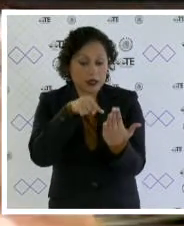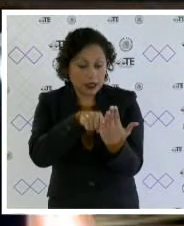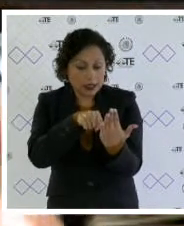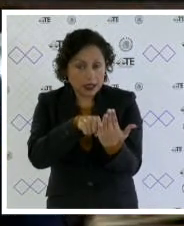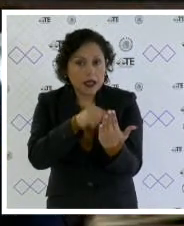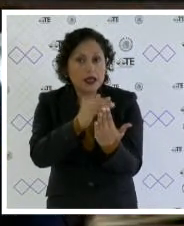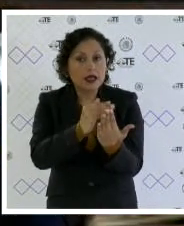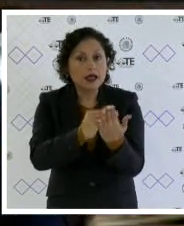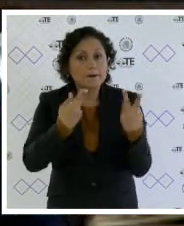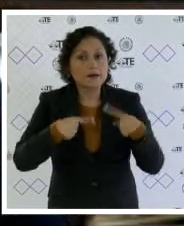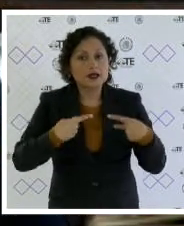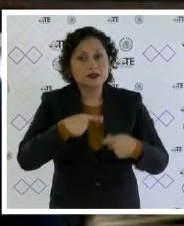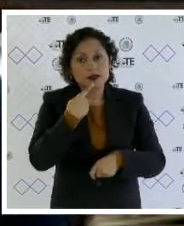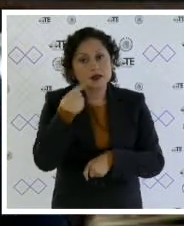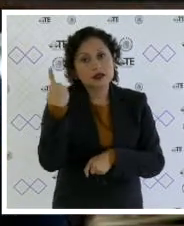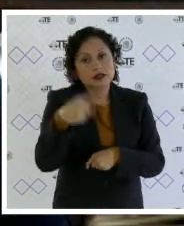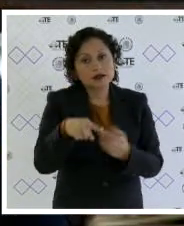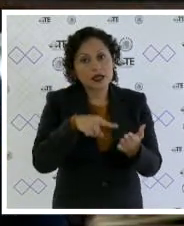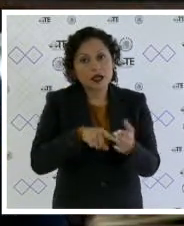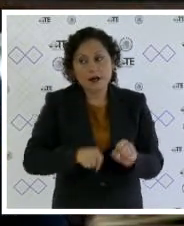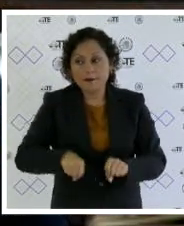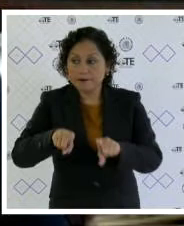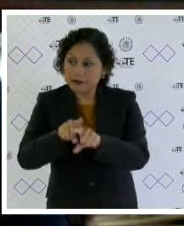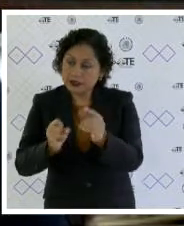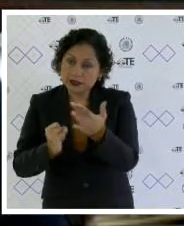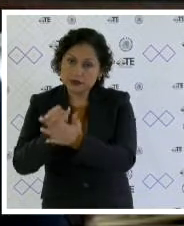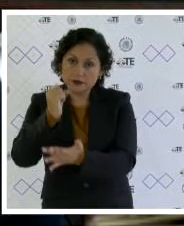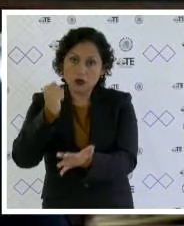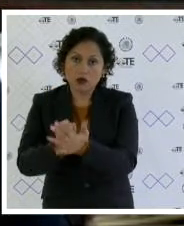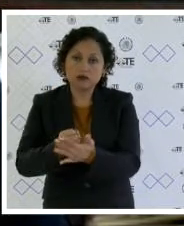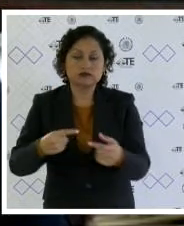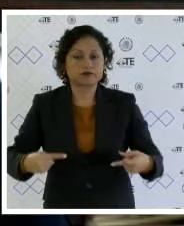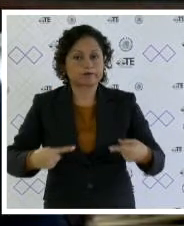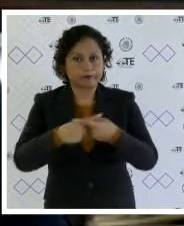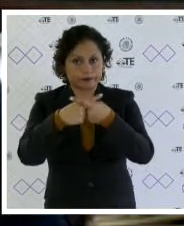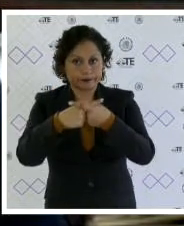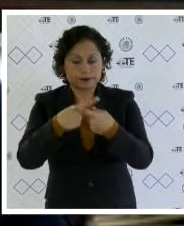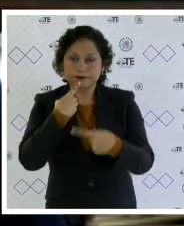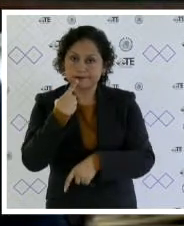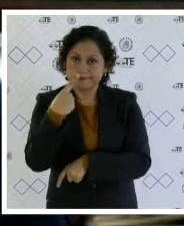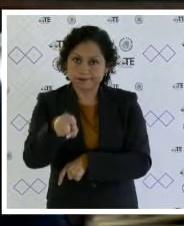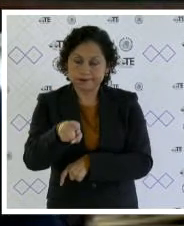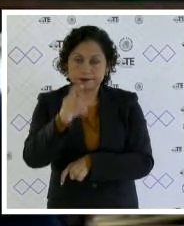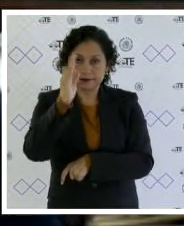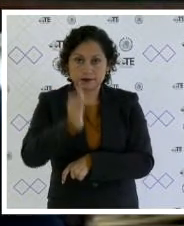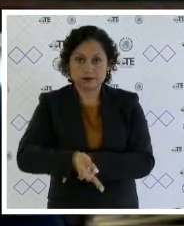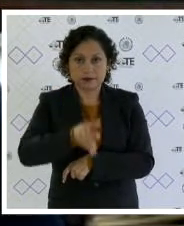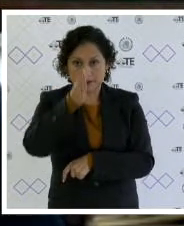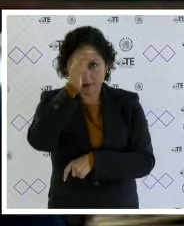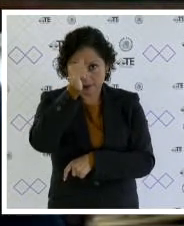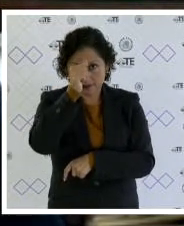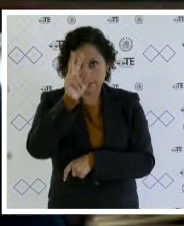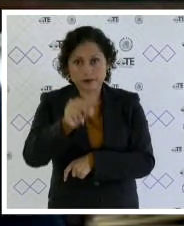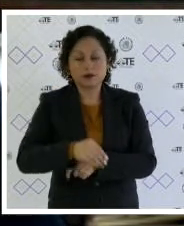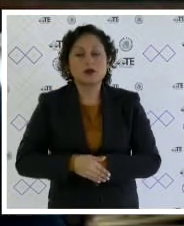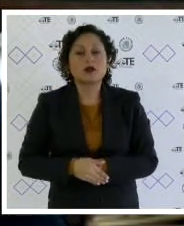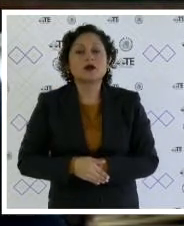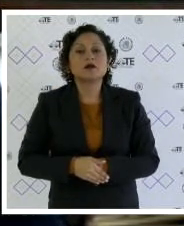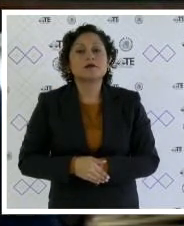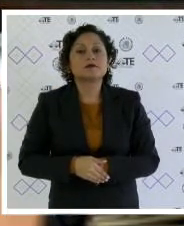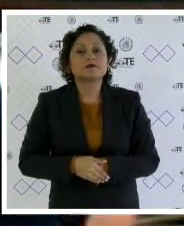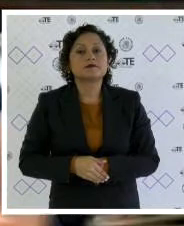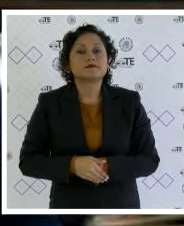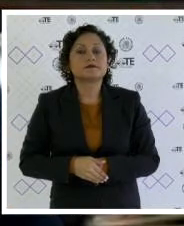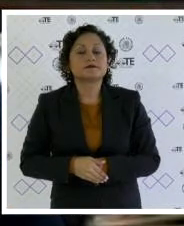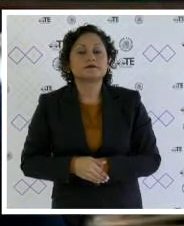controvierten los mismos actos y en atención al principio de economía procesal y